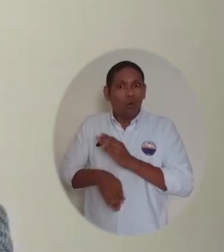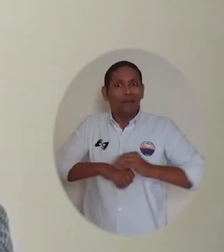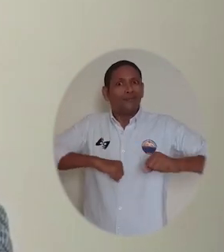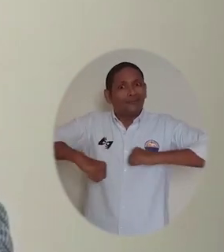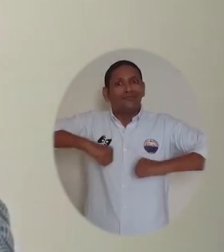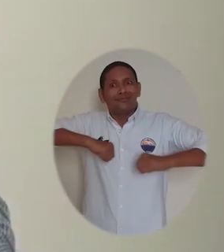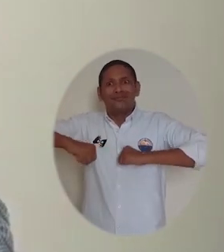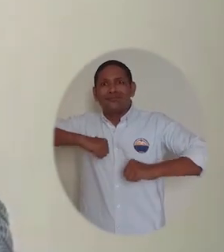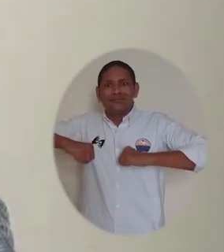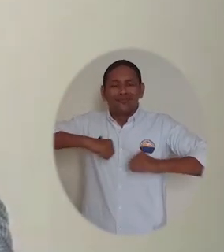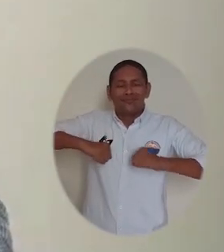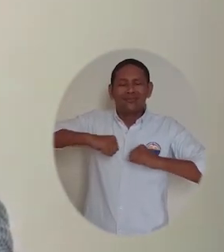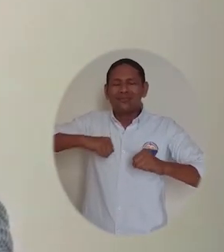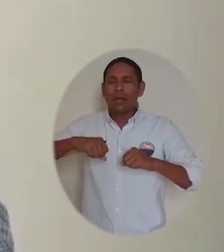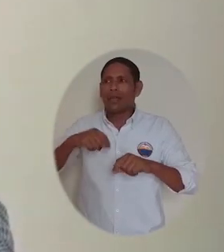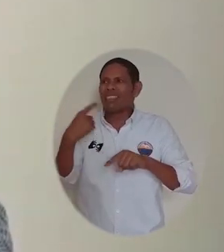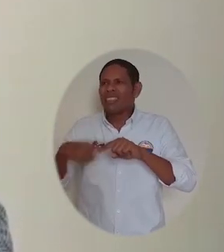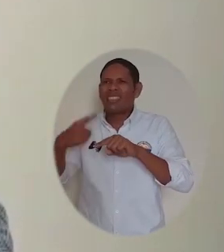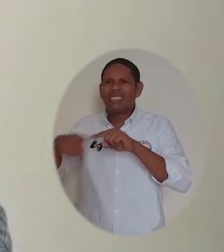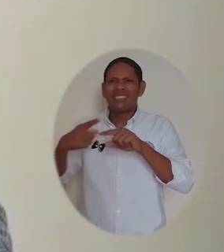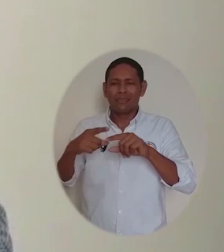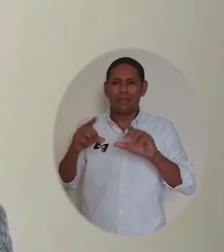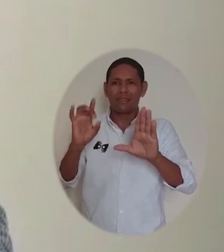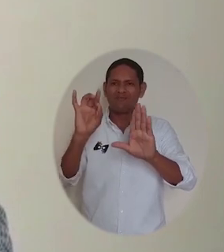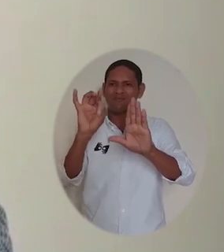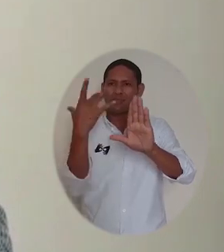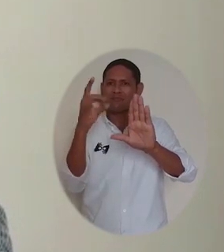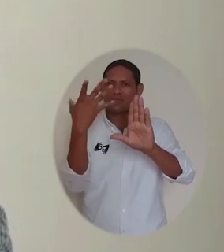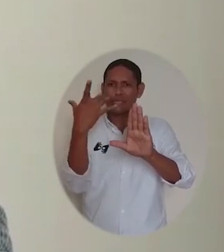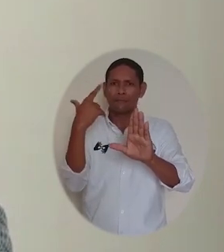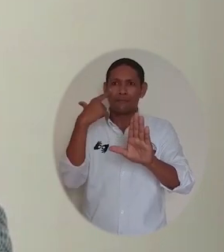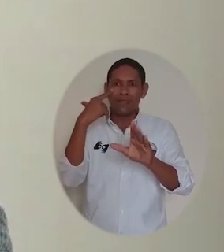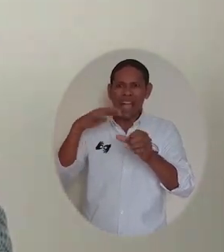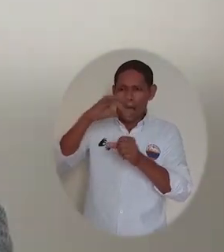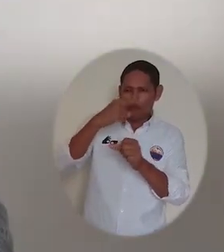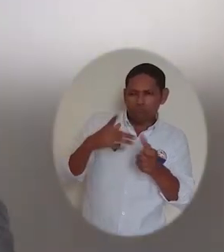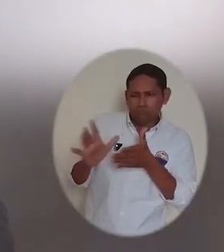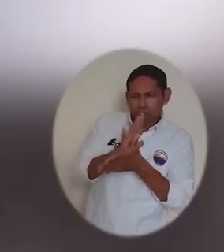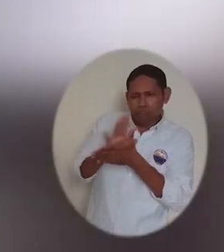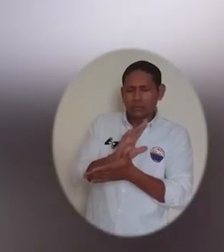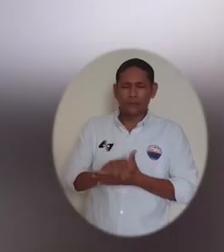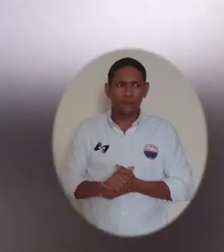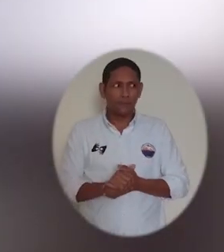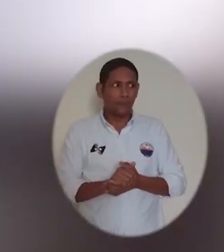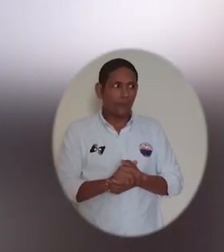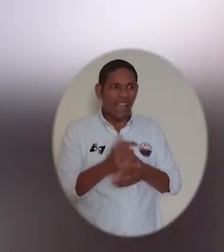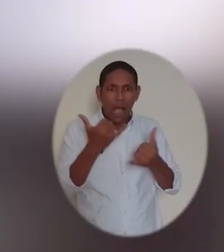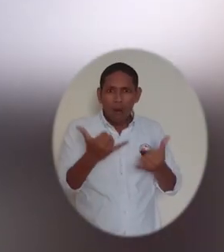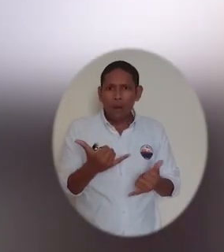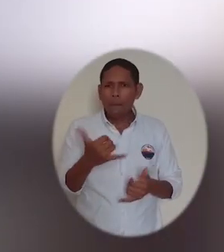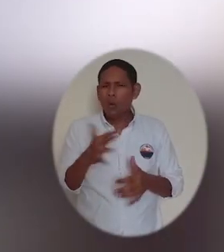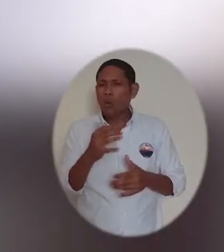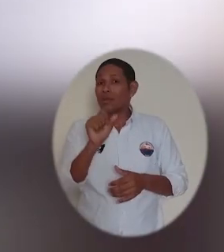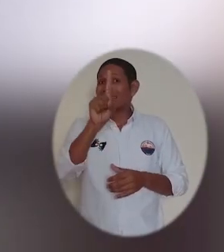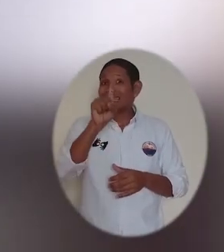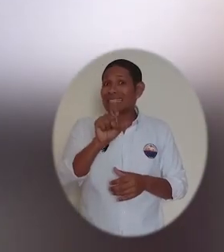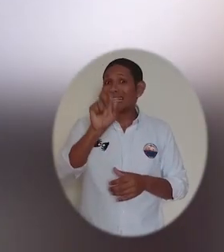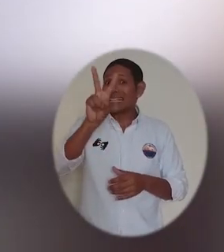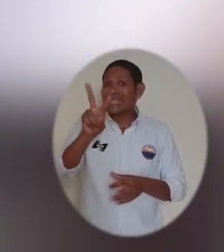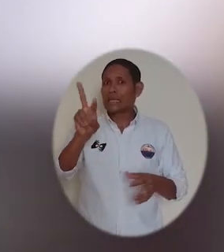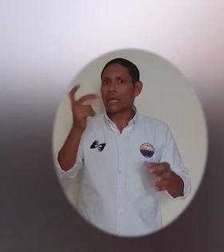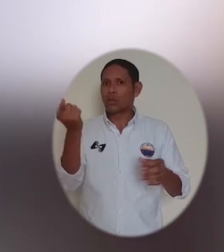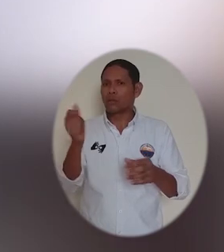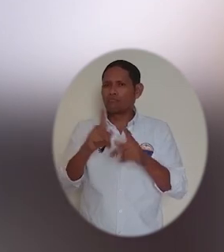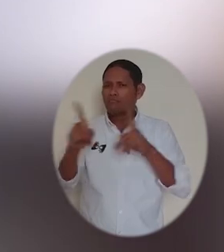centro de conciliación siguen desarrollando sus actividades a través de audiencias y casos hipotéticos. A la fecha hemos